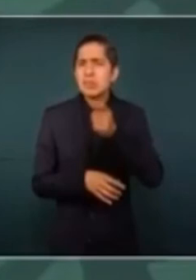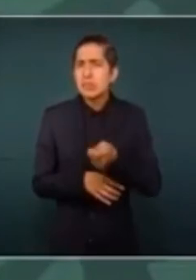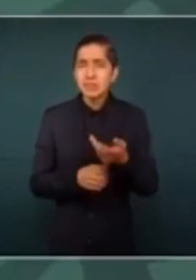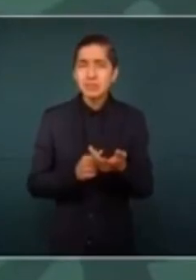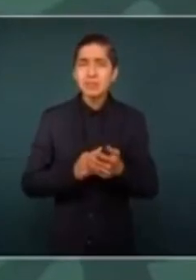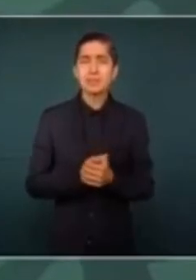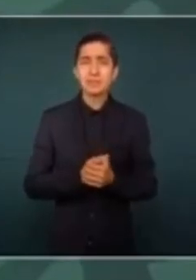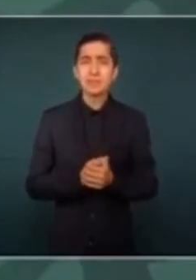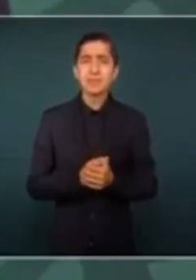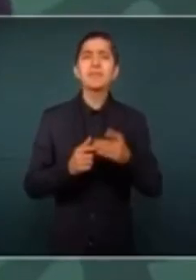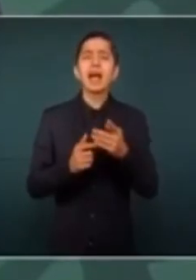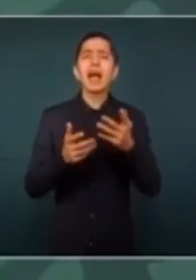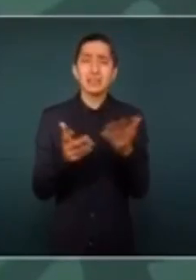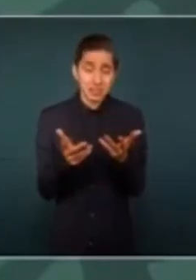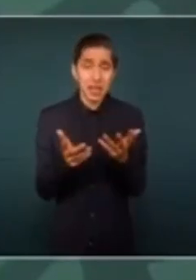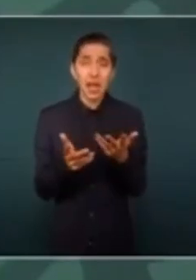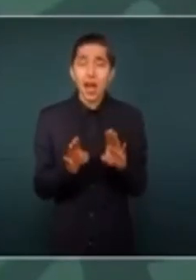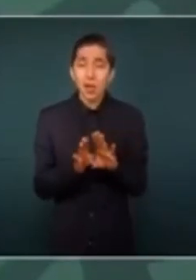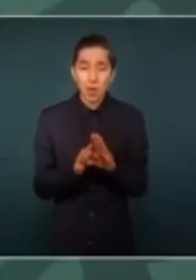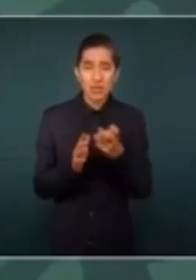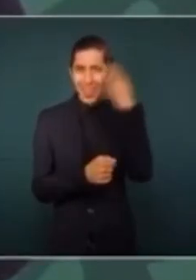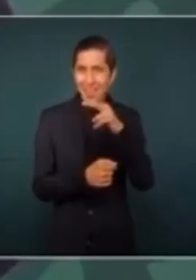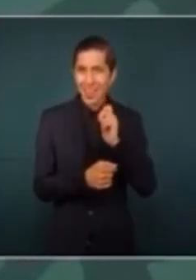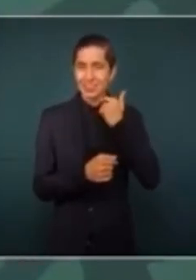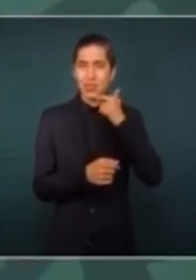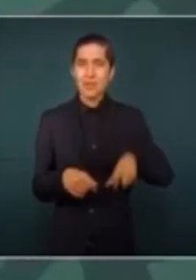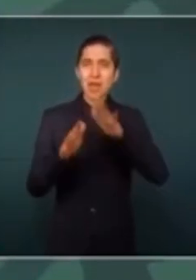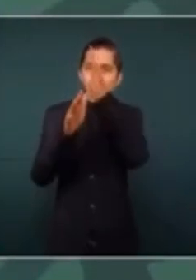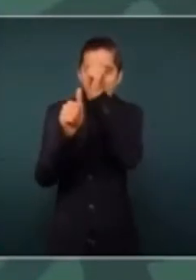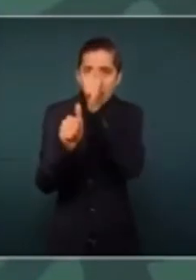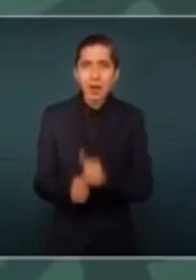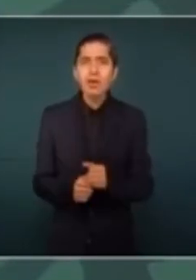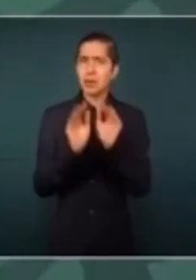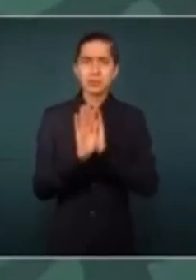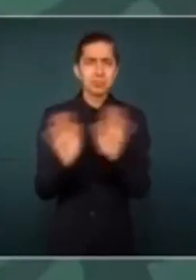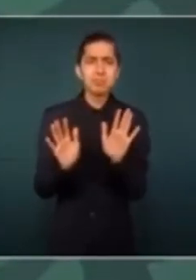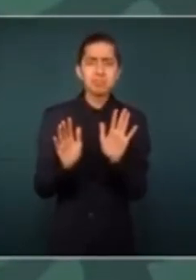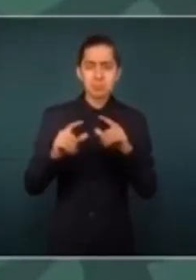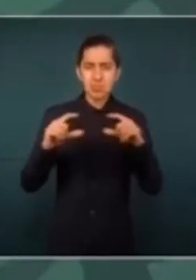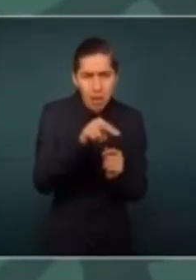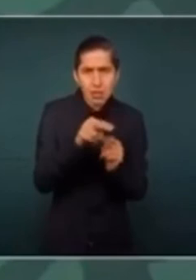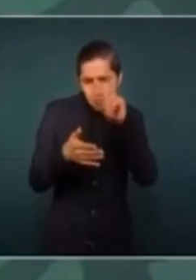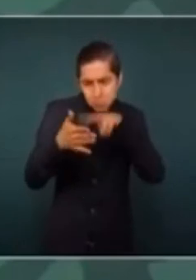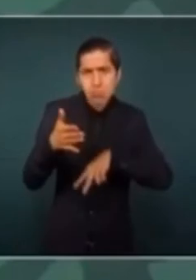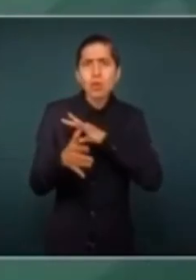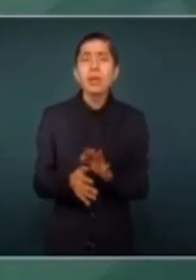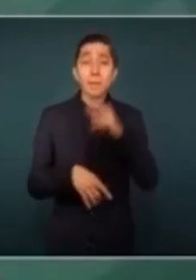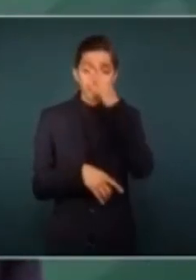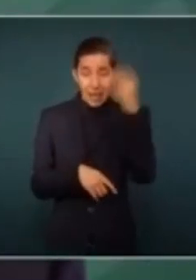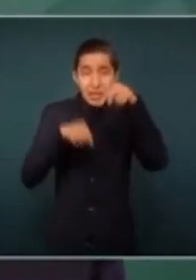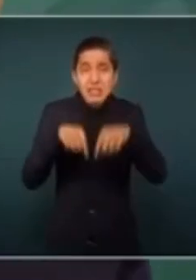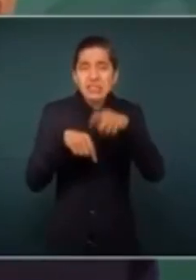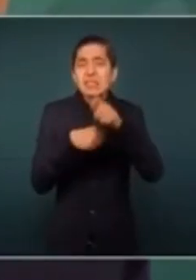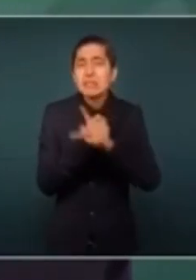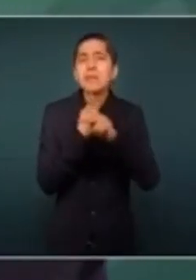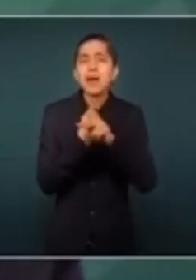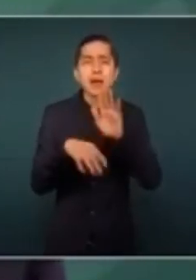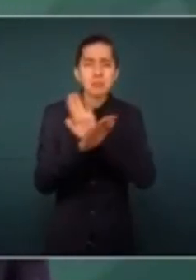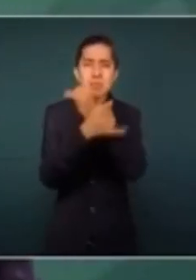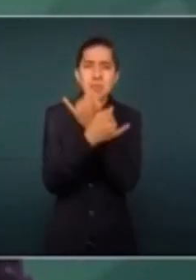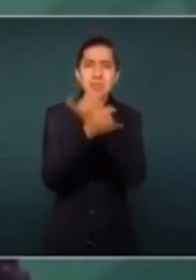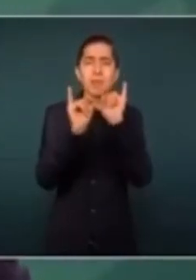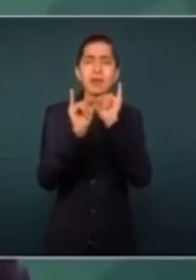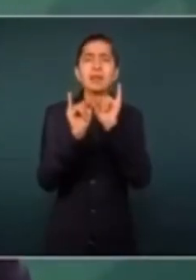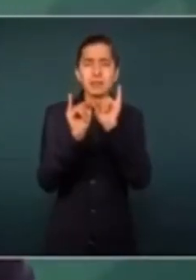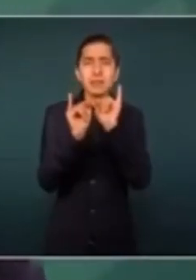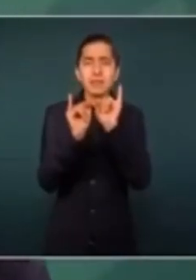se hiciera a lado ese capítulo y solo quedaron dos parámetros. Lo que se establece es que México es un país independiente